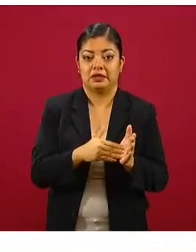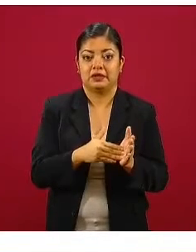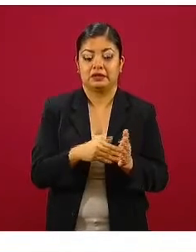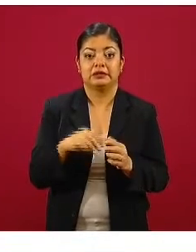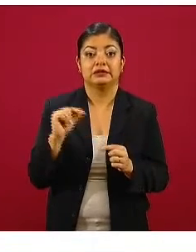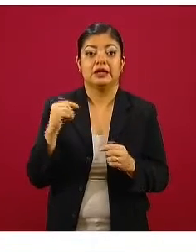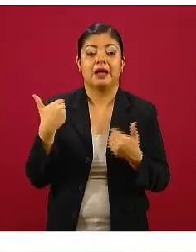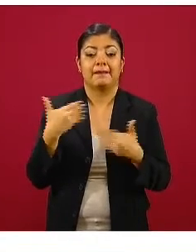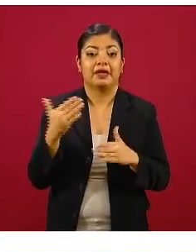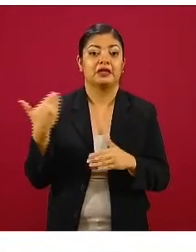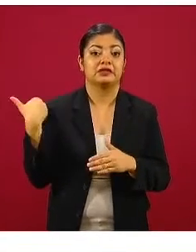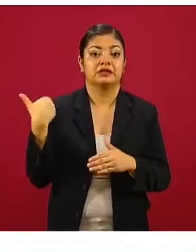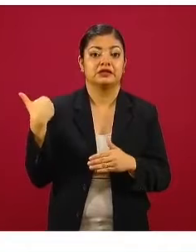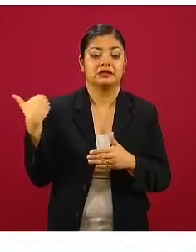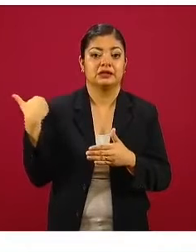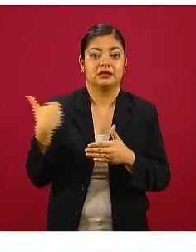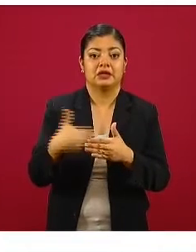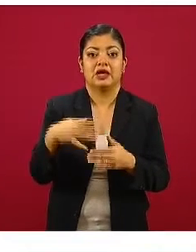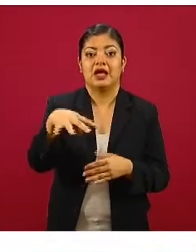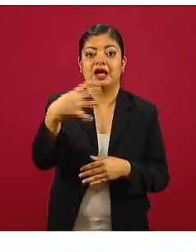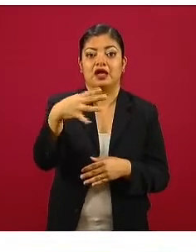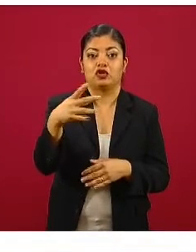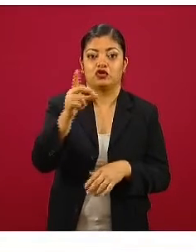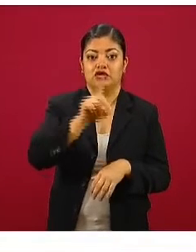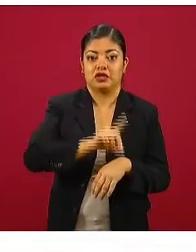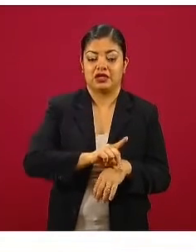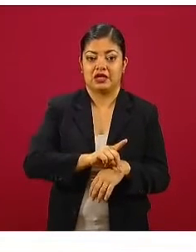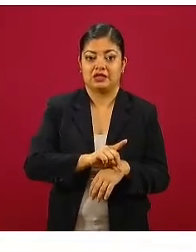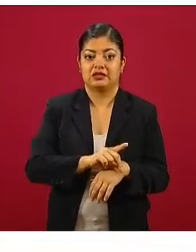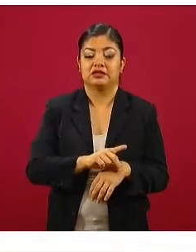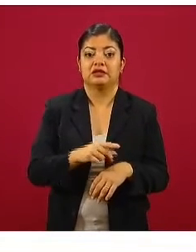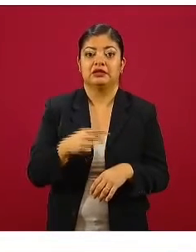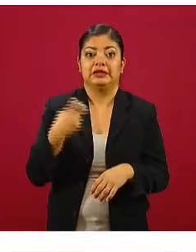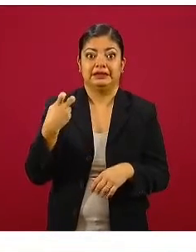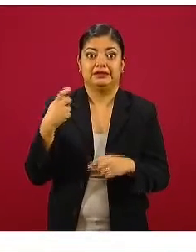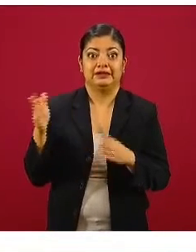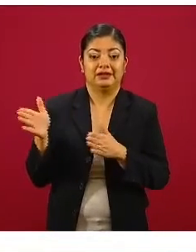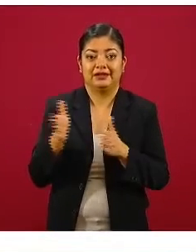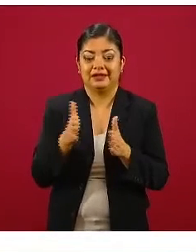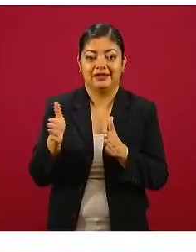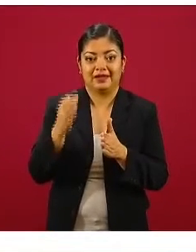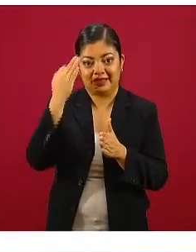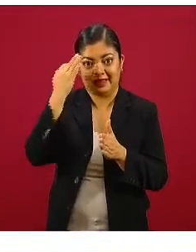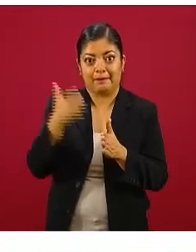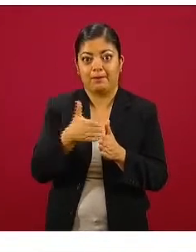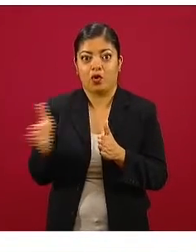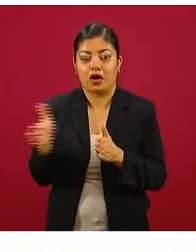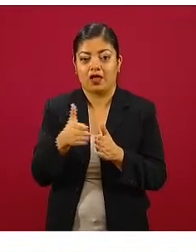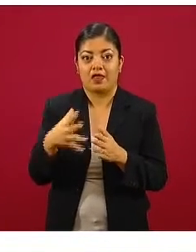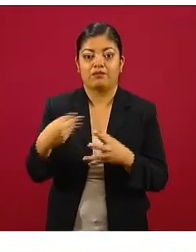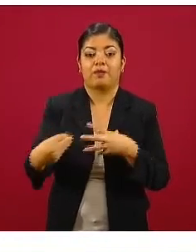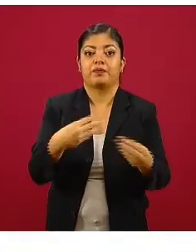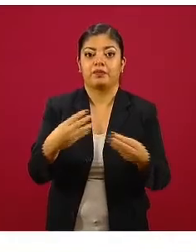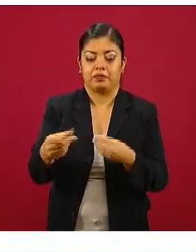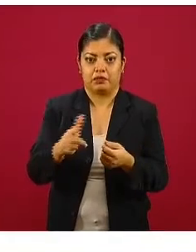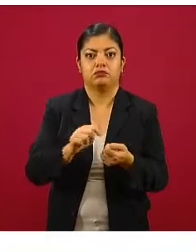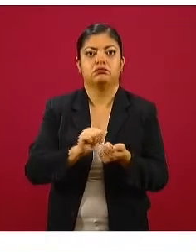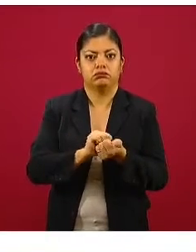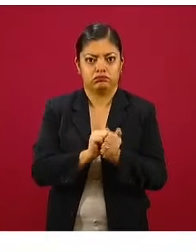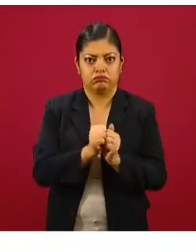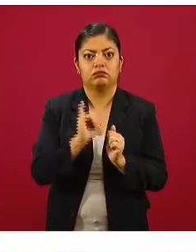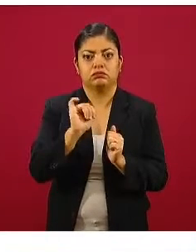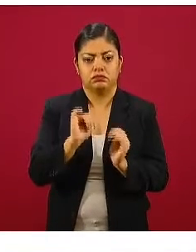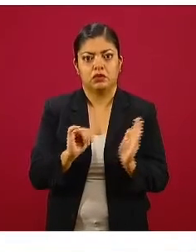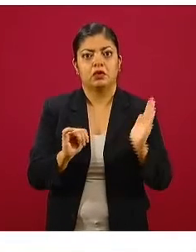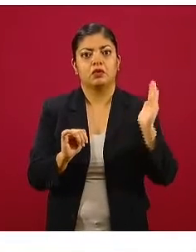los últimos 14 días. Esto quiere decir la parte activa de la epidemia y es importante destacar que se ha ido reduciendo esta